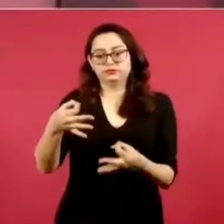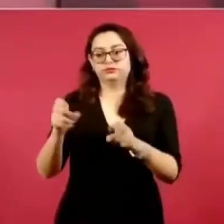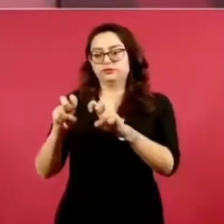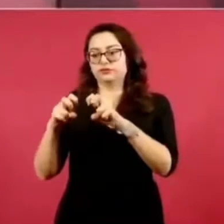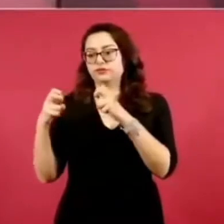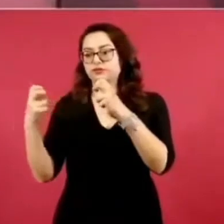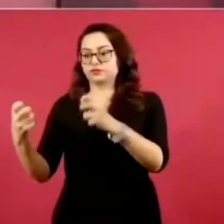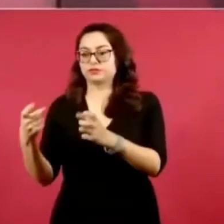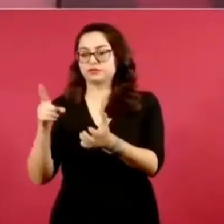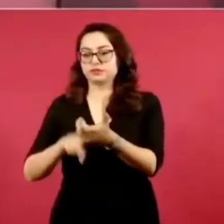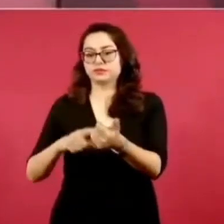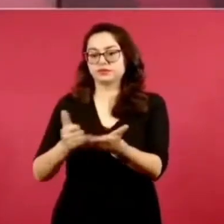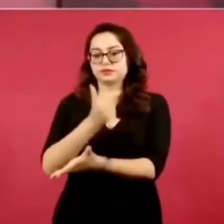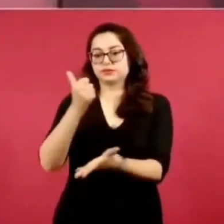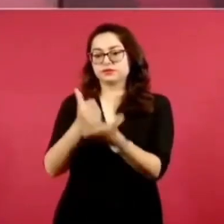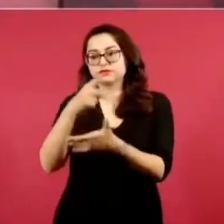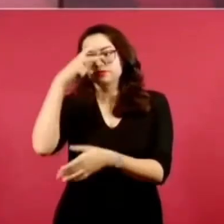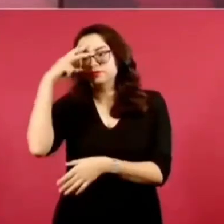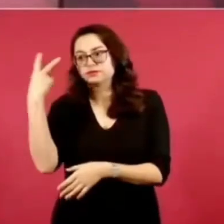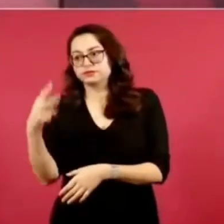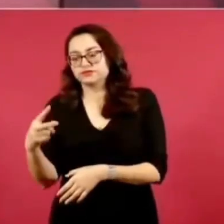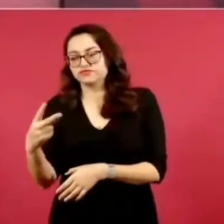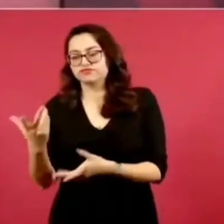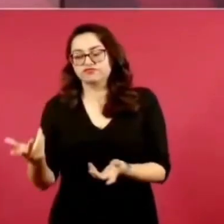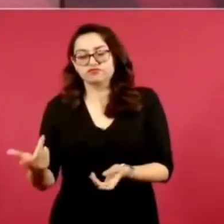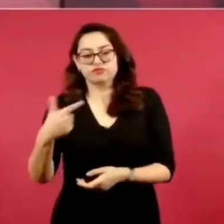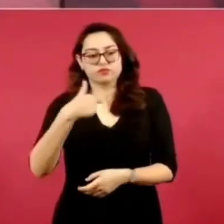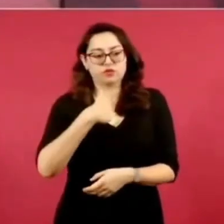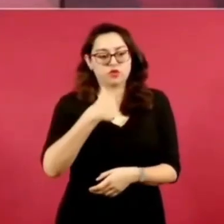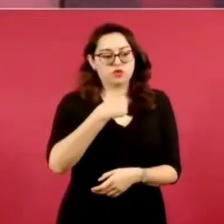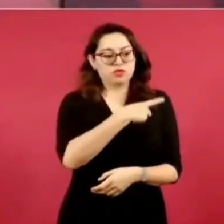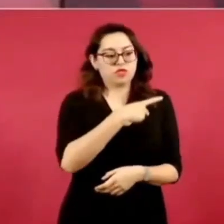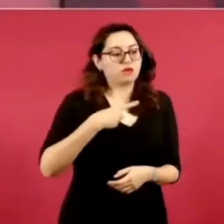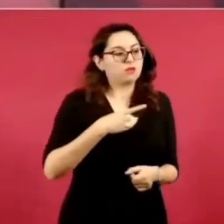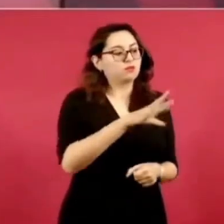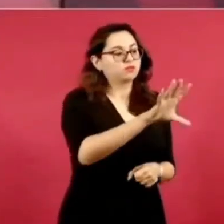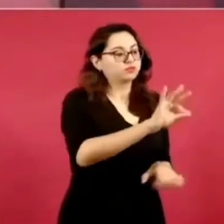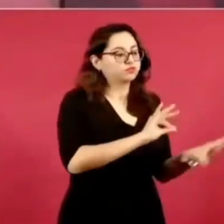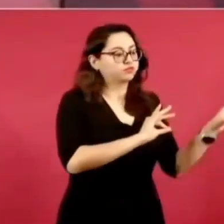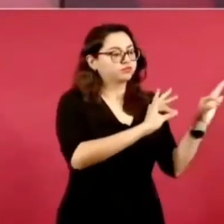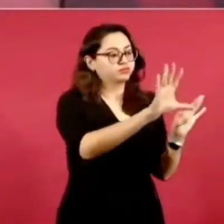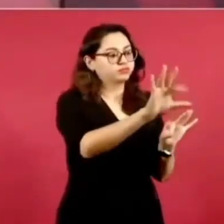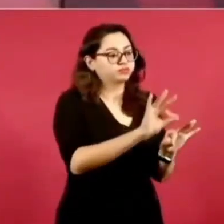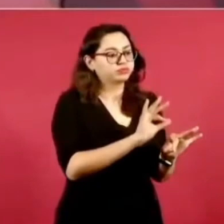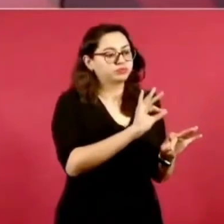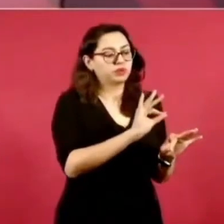magistrados a la Asamblea.